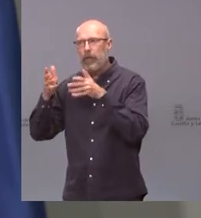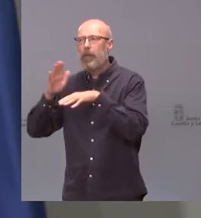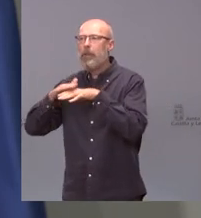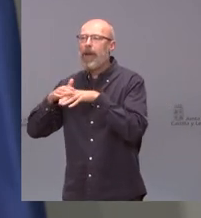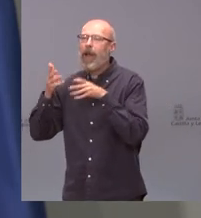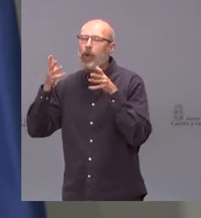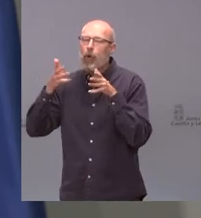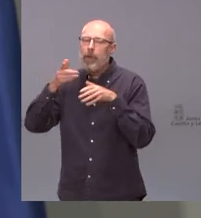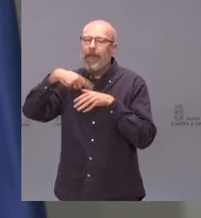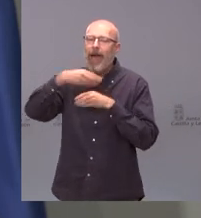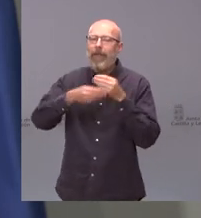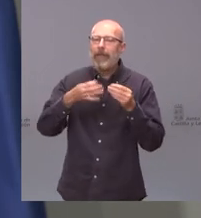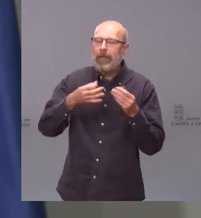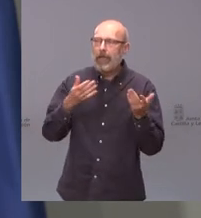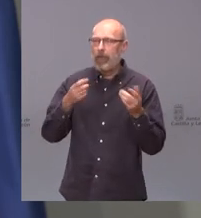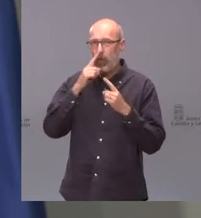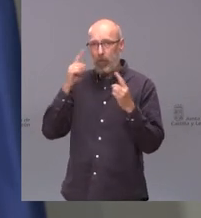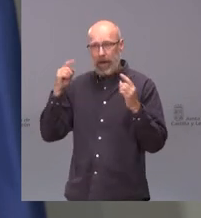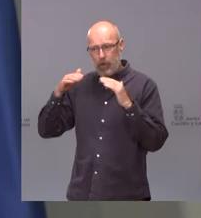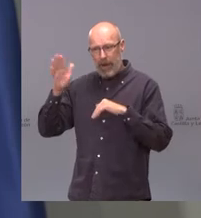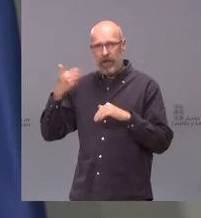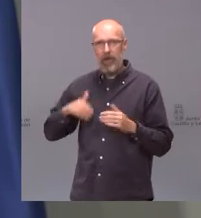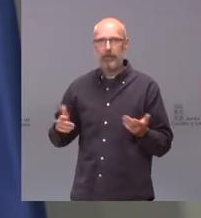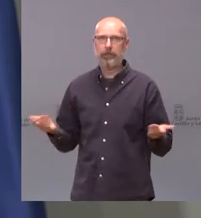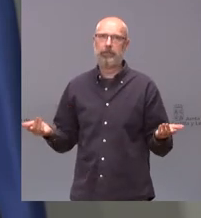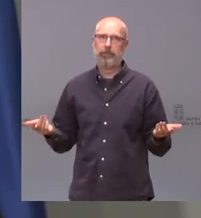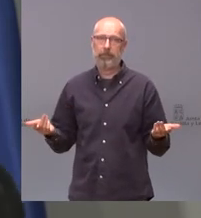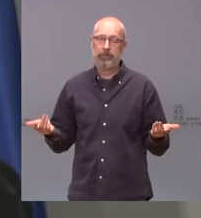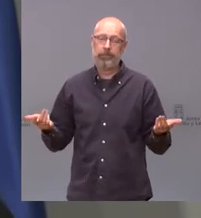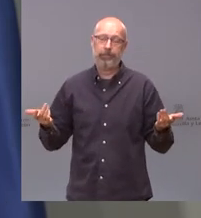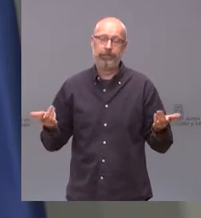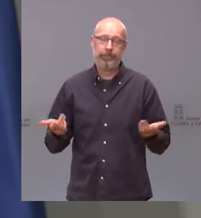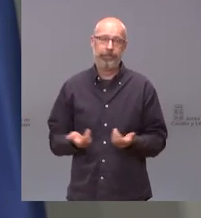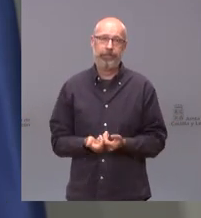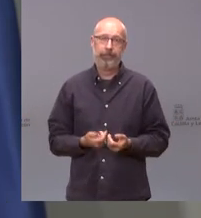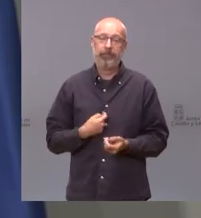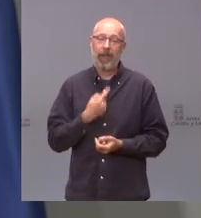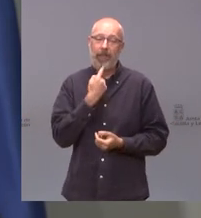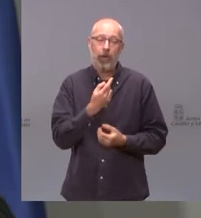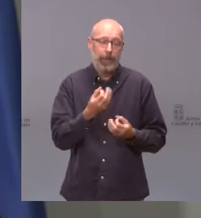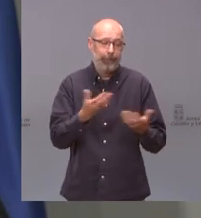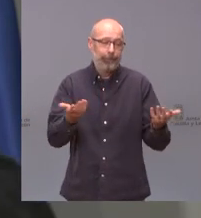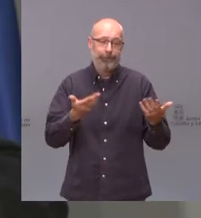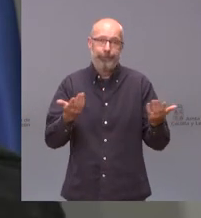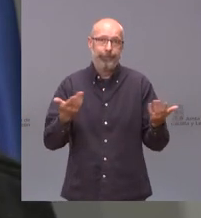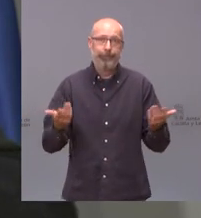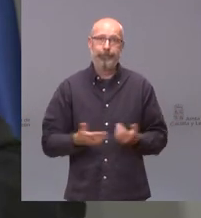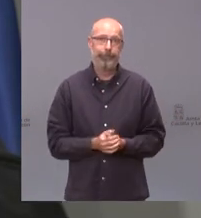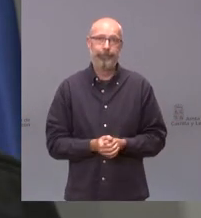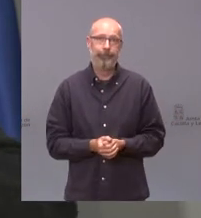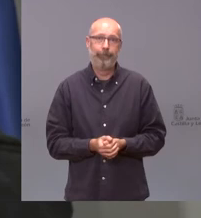de un año alabado sea Jesucristo ¿qué le voy a decir? ¿cuál es mi valoración sobre esto?